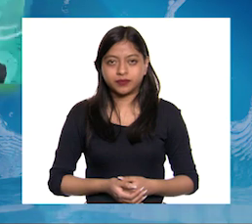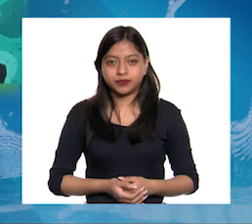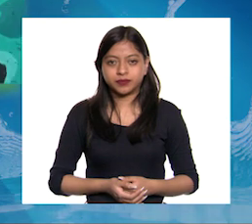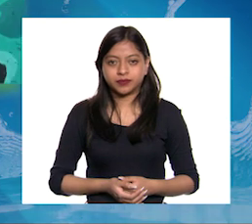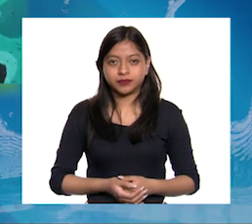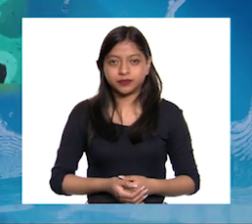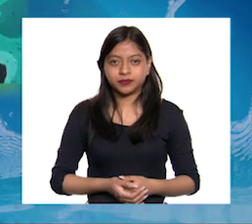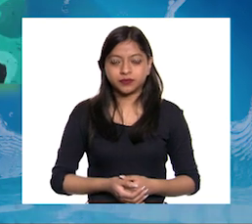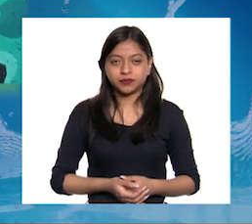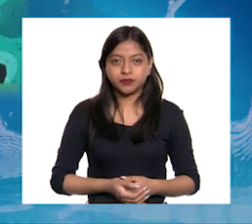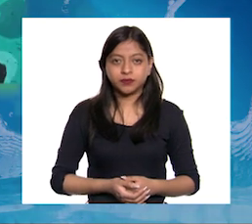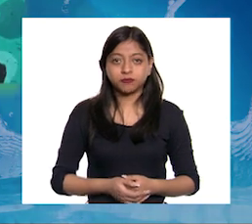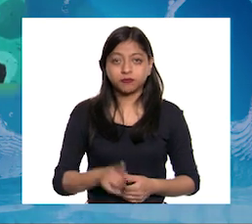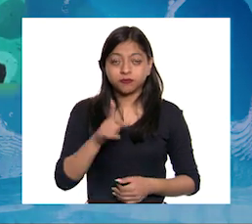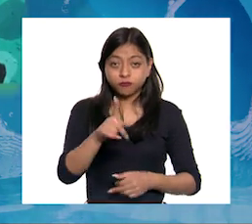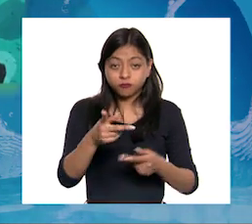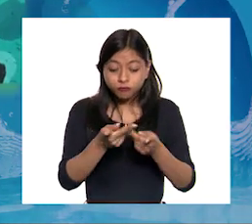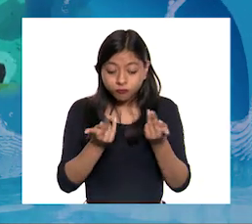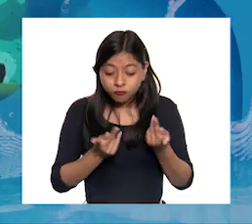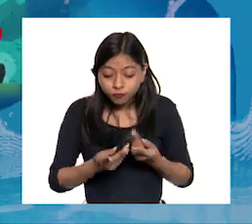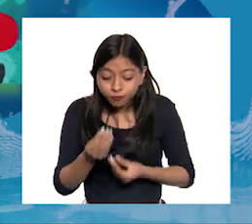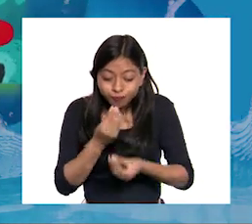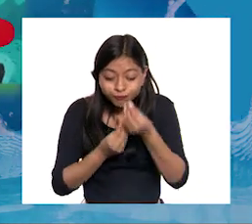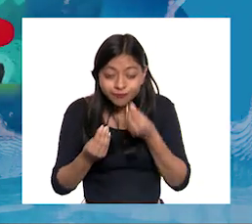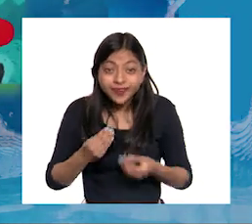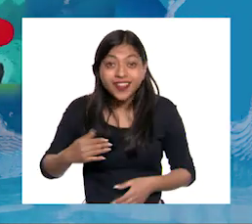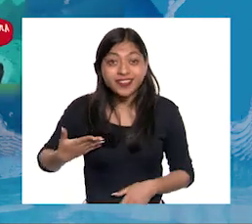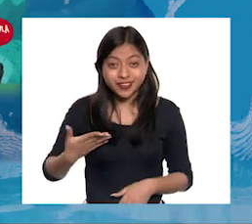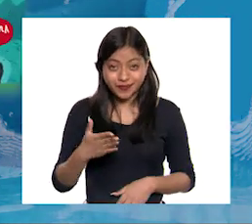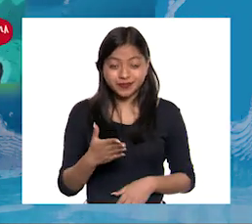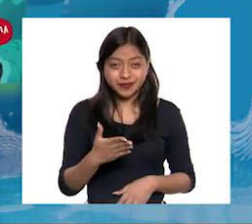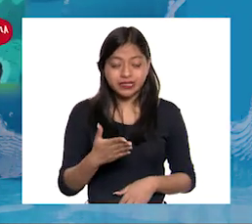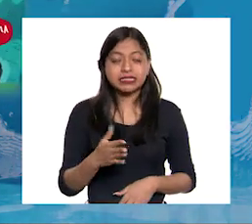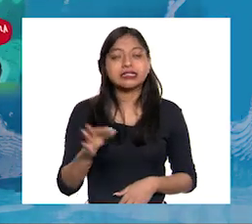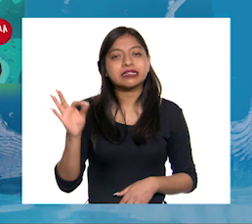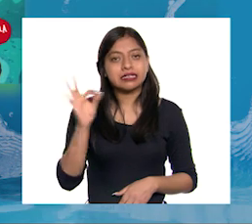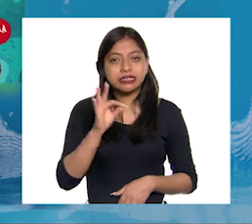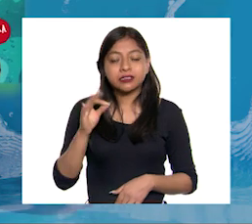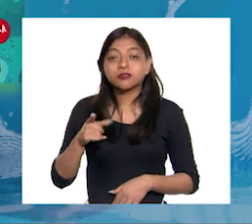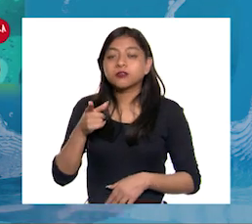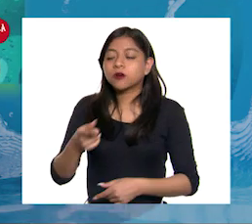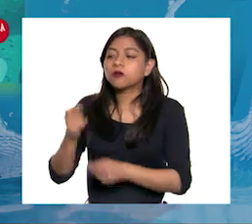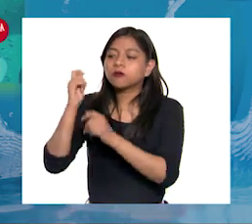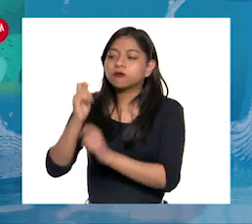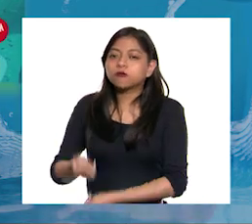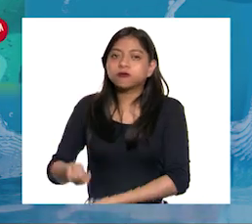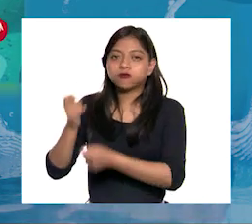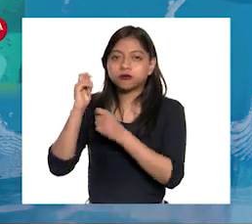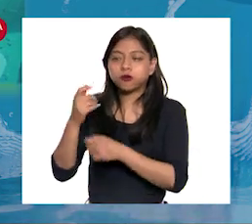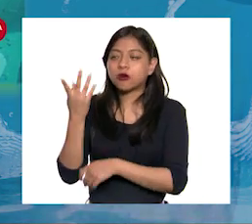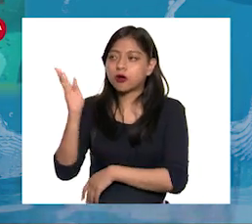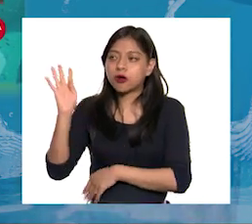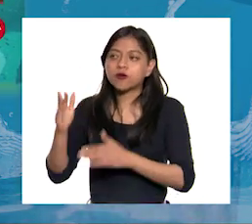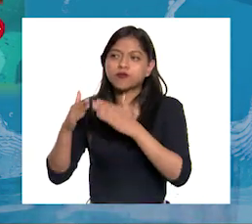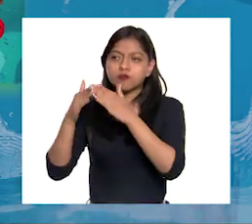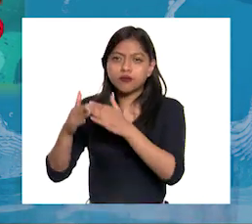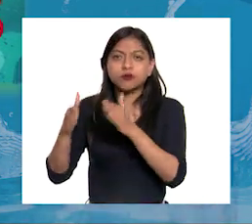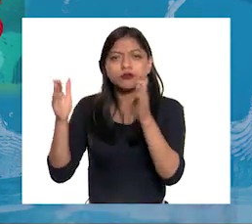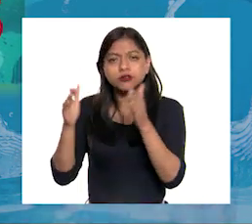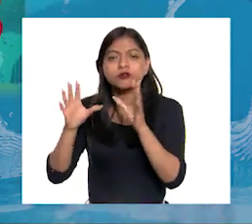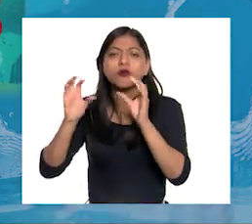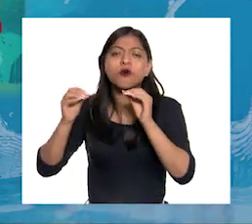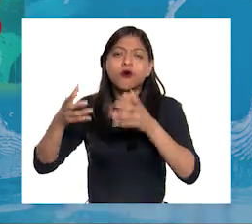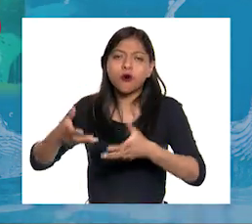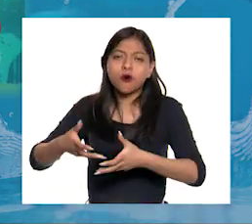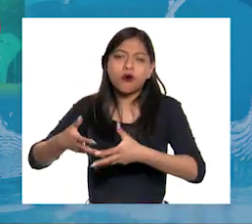Antes de estar en tu plato, un delicioso filete de pescado Pudo haber sido extraído por pequeñas o grandes embarcaciones de redes,